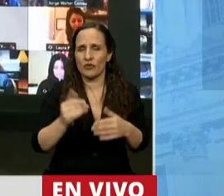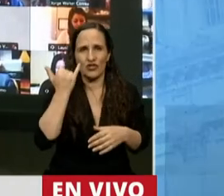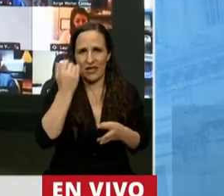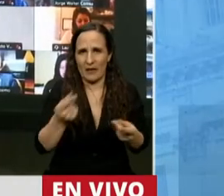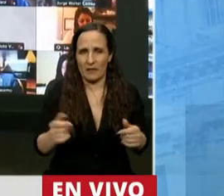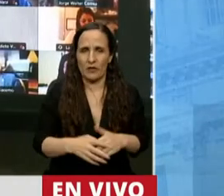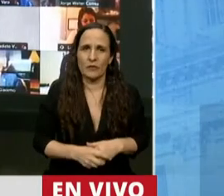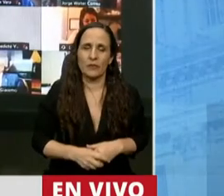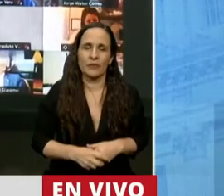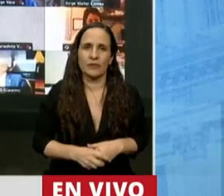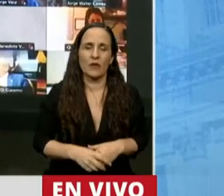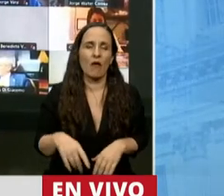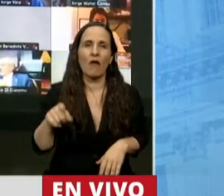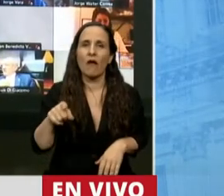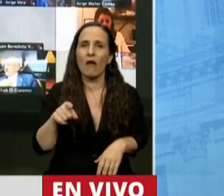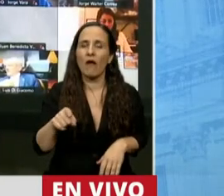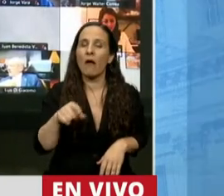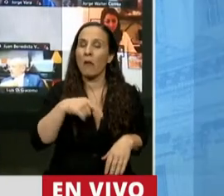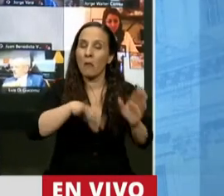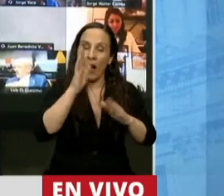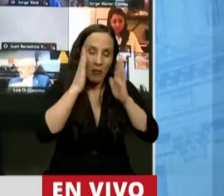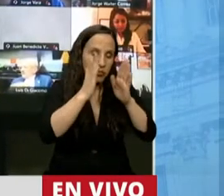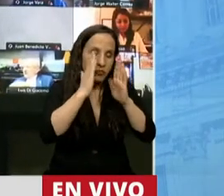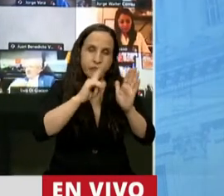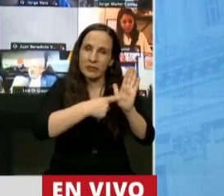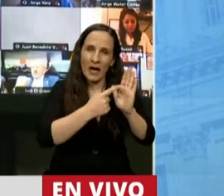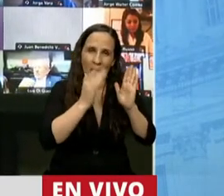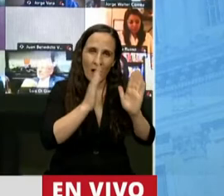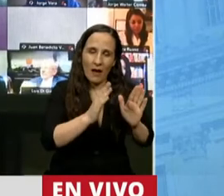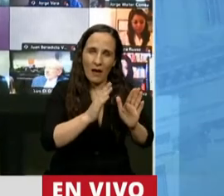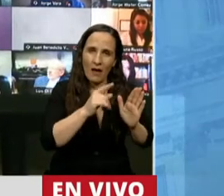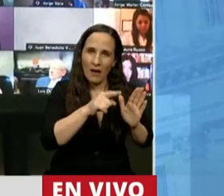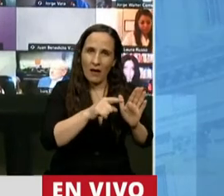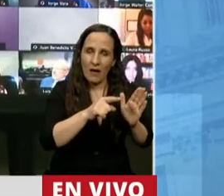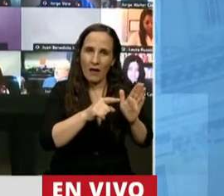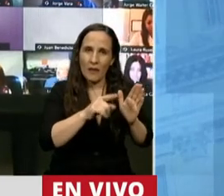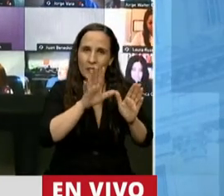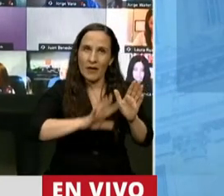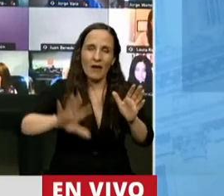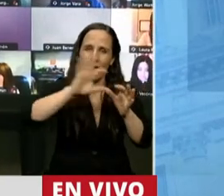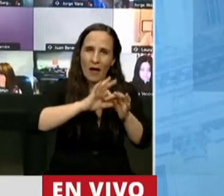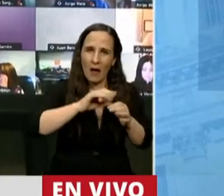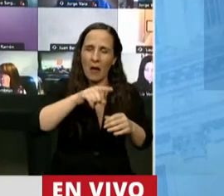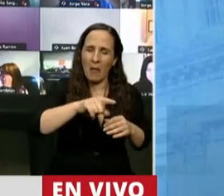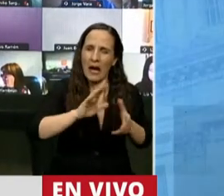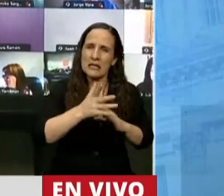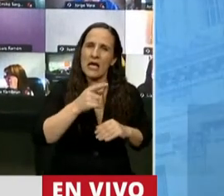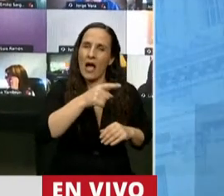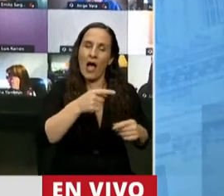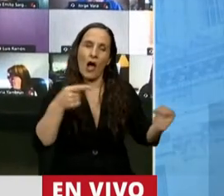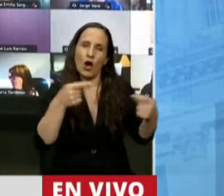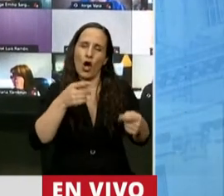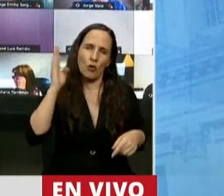termino, Presidente. El más feroz de los unitarios si con eso consiguen doblegar a los adversarios políticos,